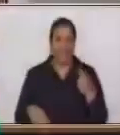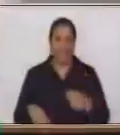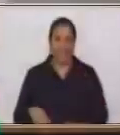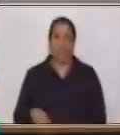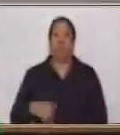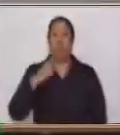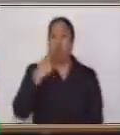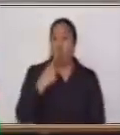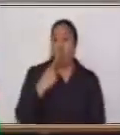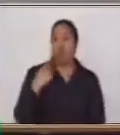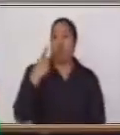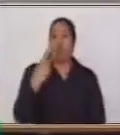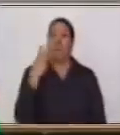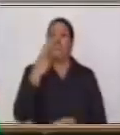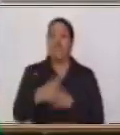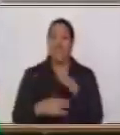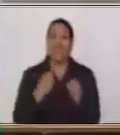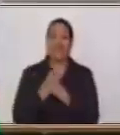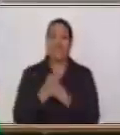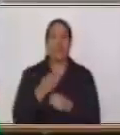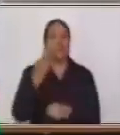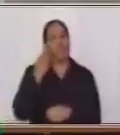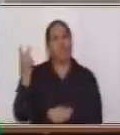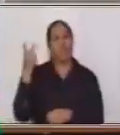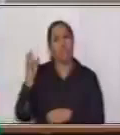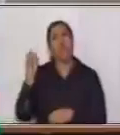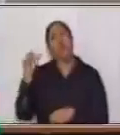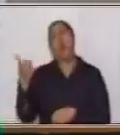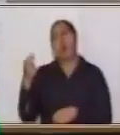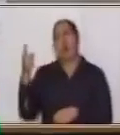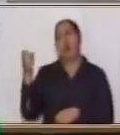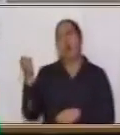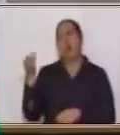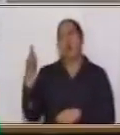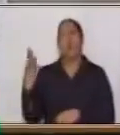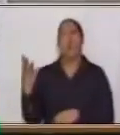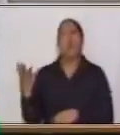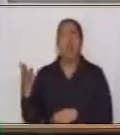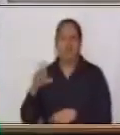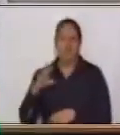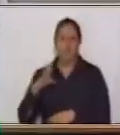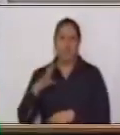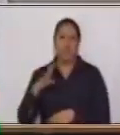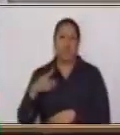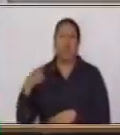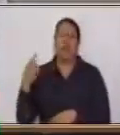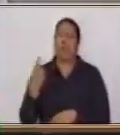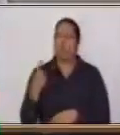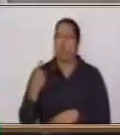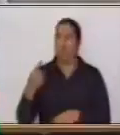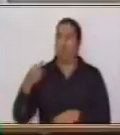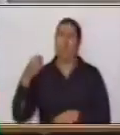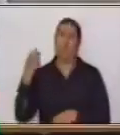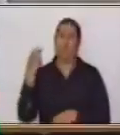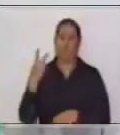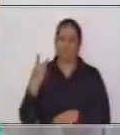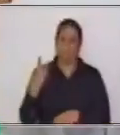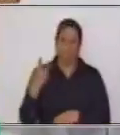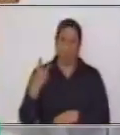Y ahora vamos a contar cuántos anillos tiene este tronco. Y decimos, uno,